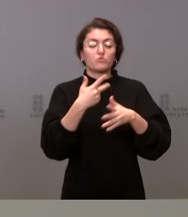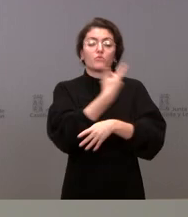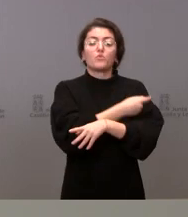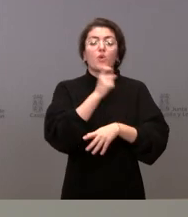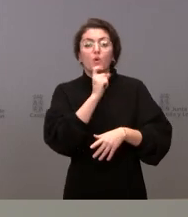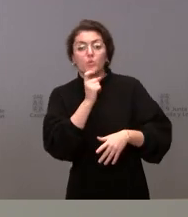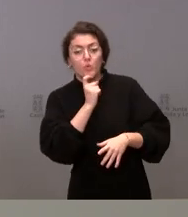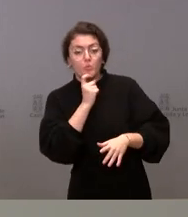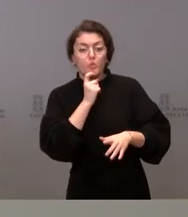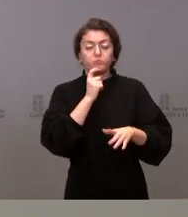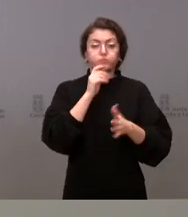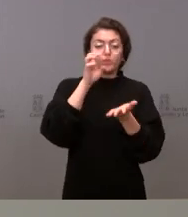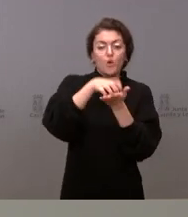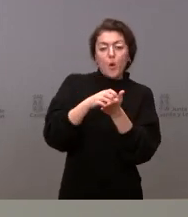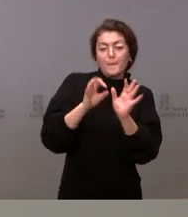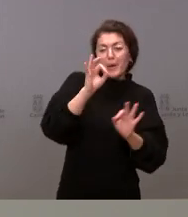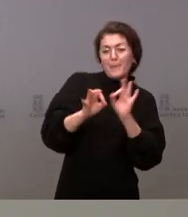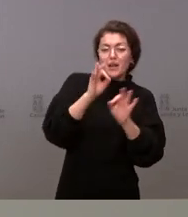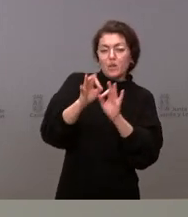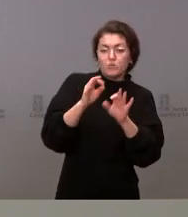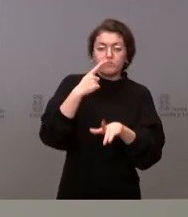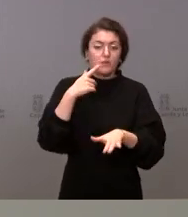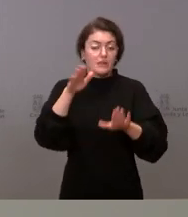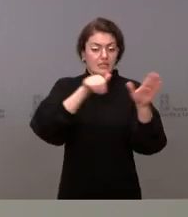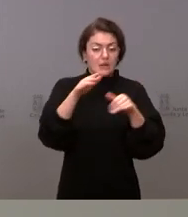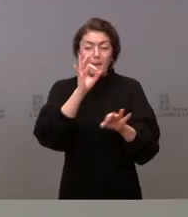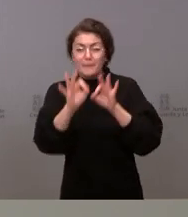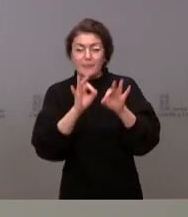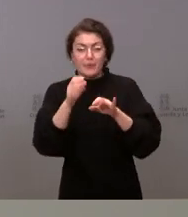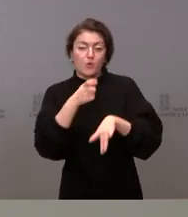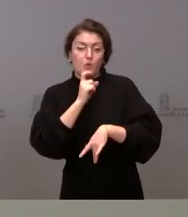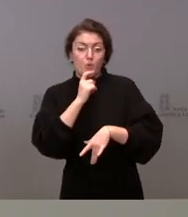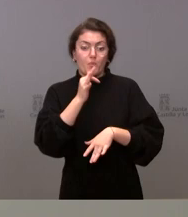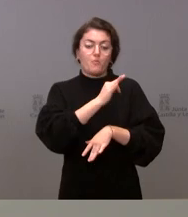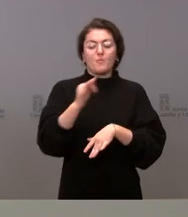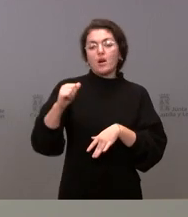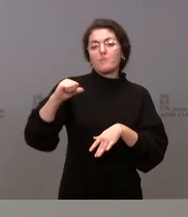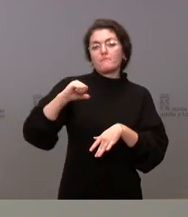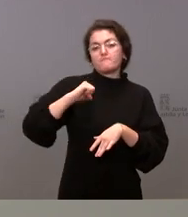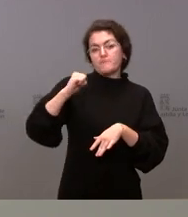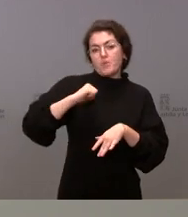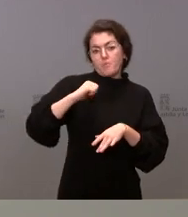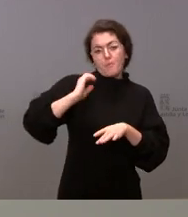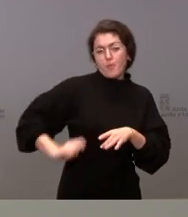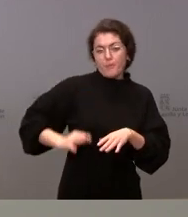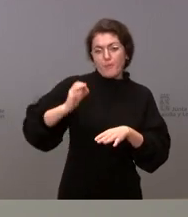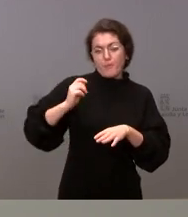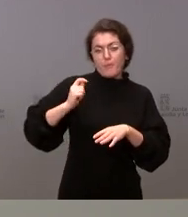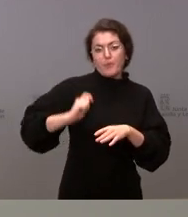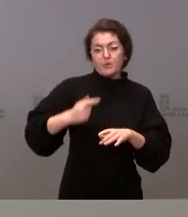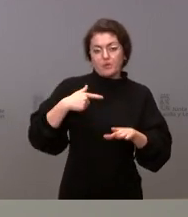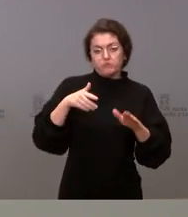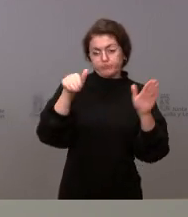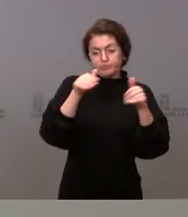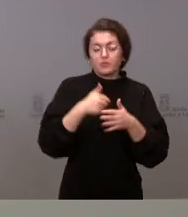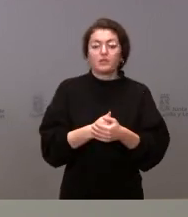masivos, organizando los llamamientos y organizando las plantillas de profesionales. Recordar que les necesitamos, necesitamos